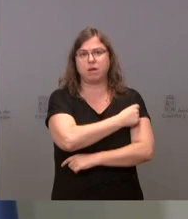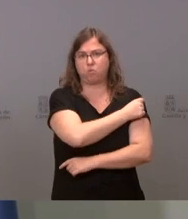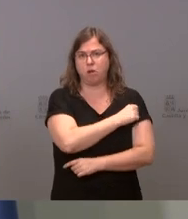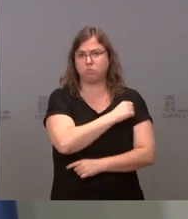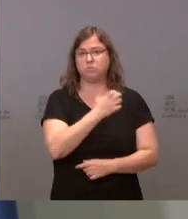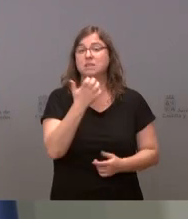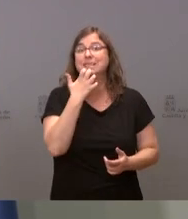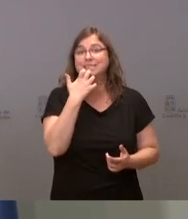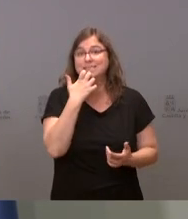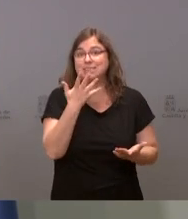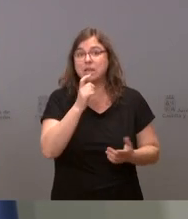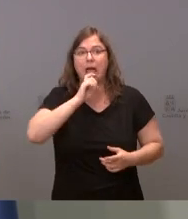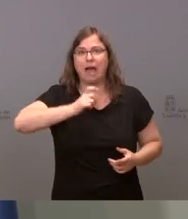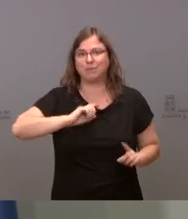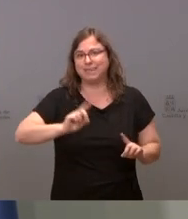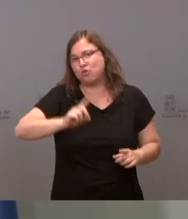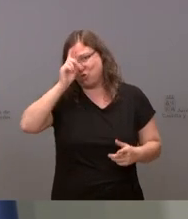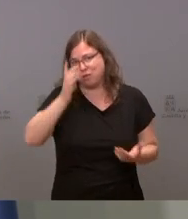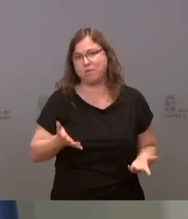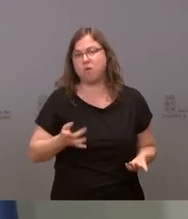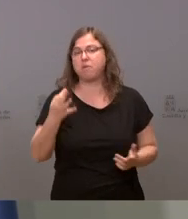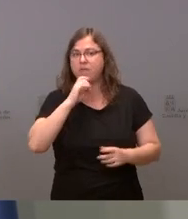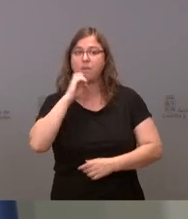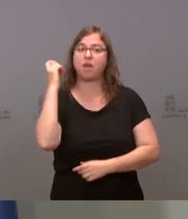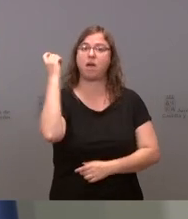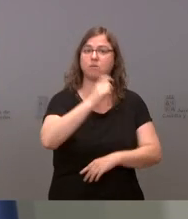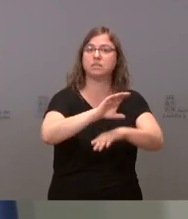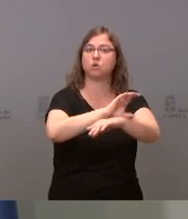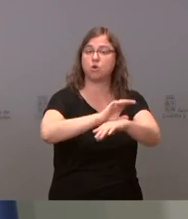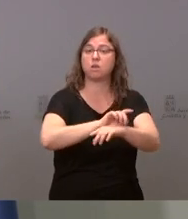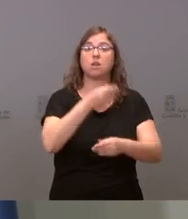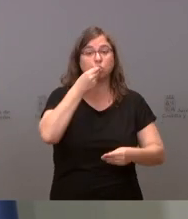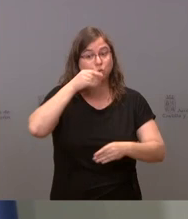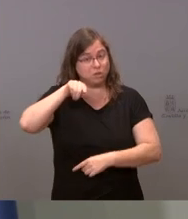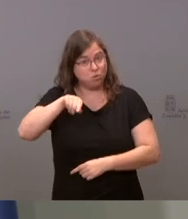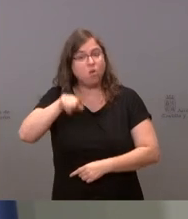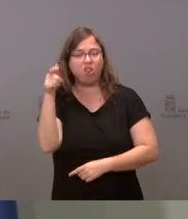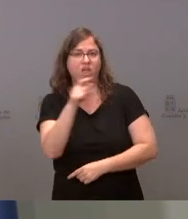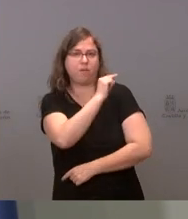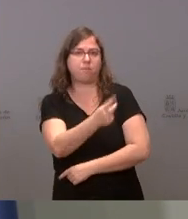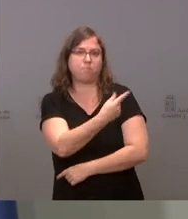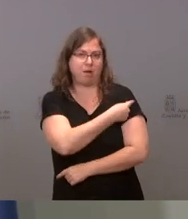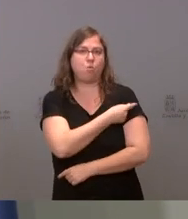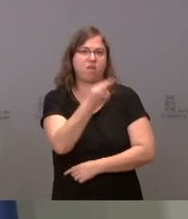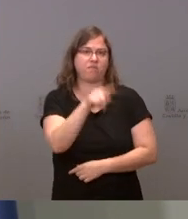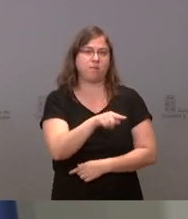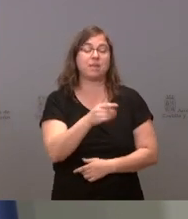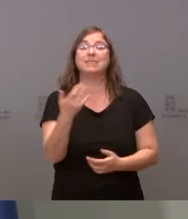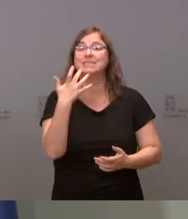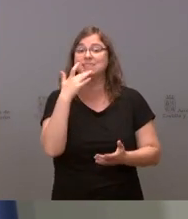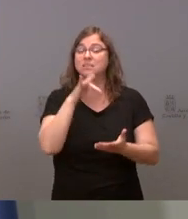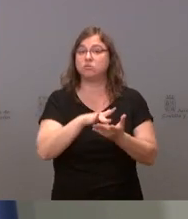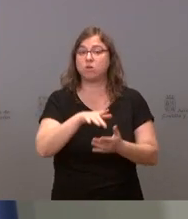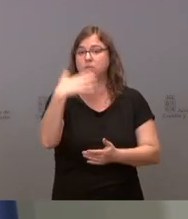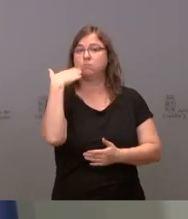comunica, es difícil que se sepa, pero naturalmente es un personal que tiene que vacunarse y lo que tiene que hacerse es comunicarse en todos los casos